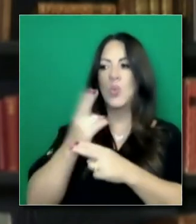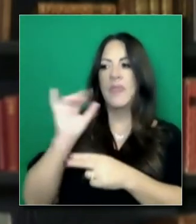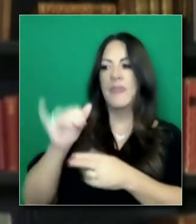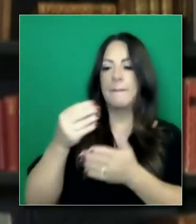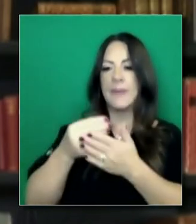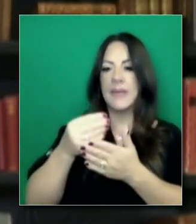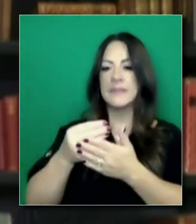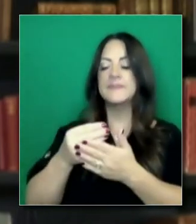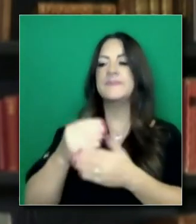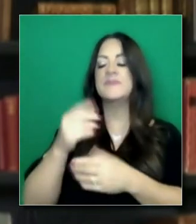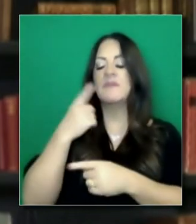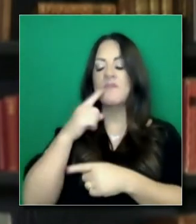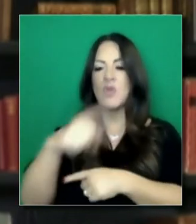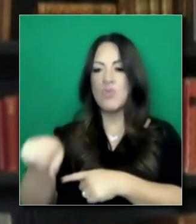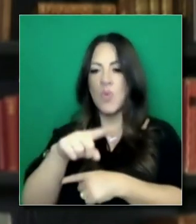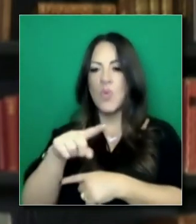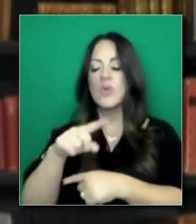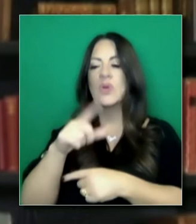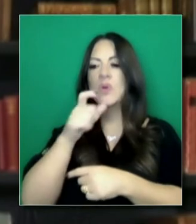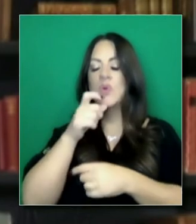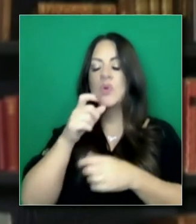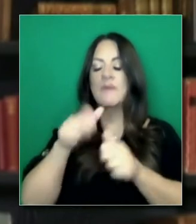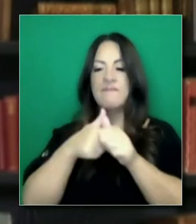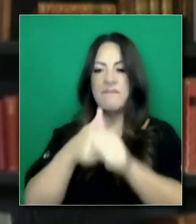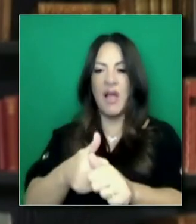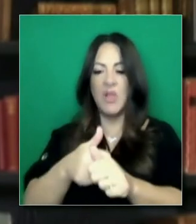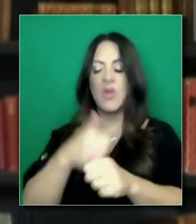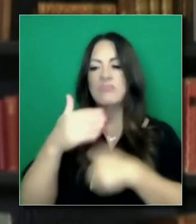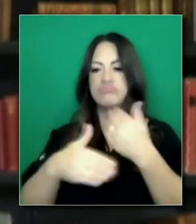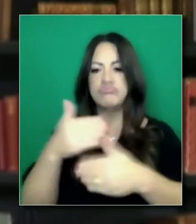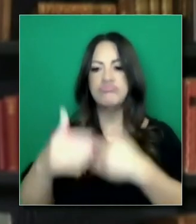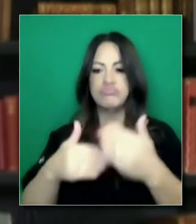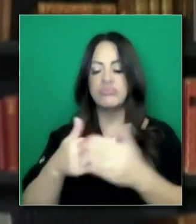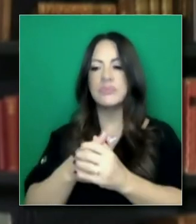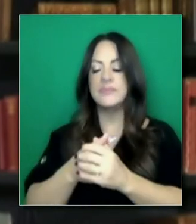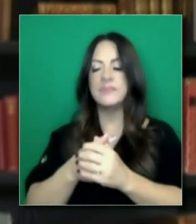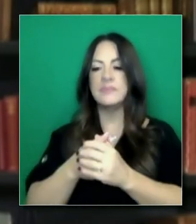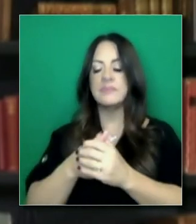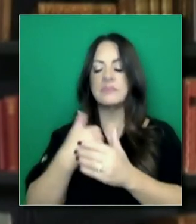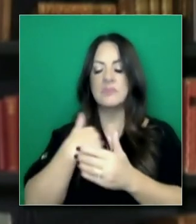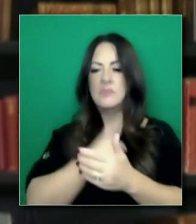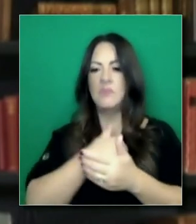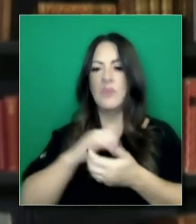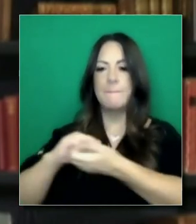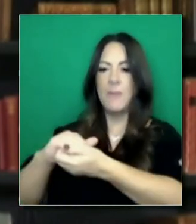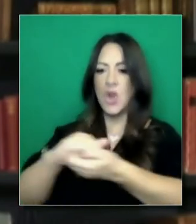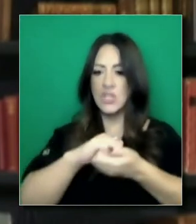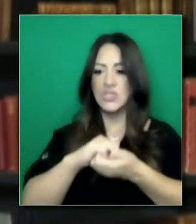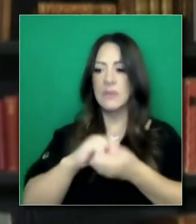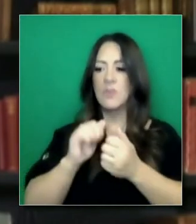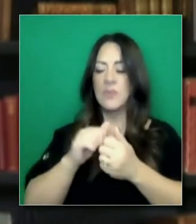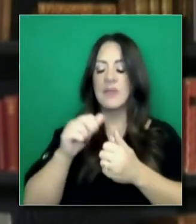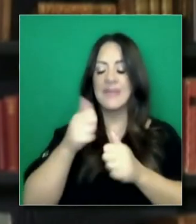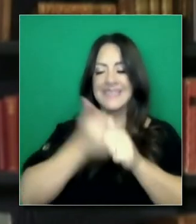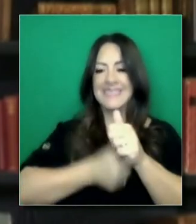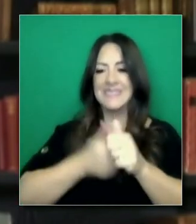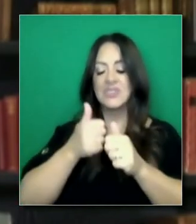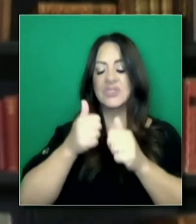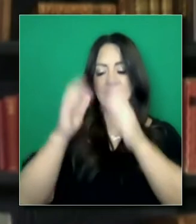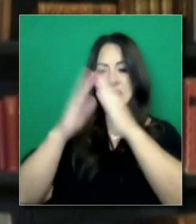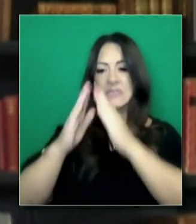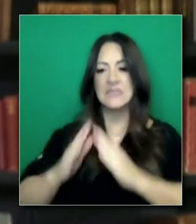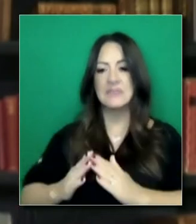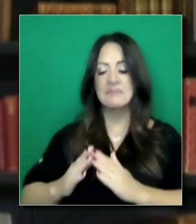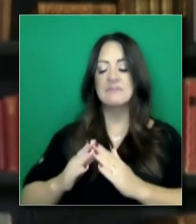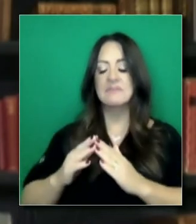sacando por las colaboraciones, creando capacidades que se han establecido al comienzo de esta pandemia en cuanto a logística,